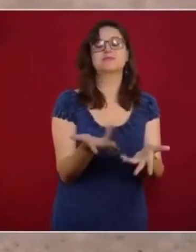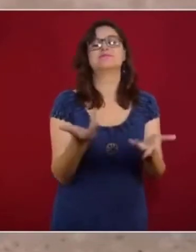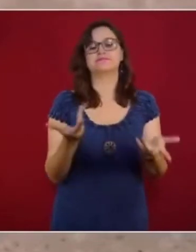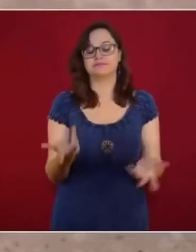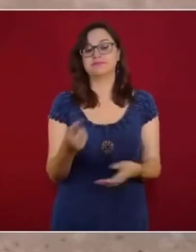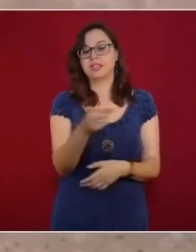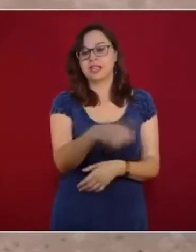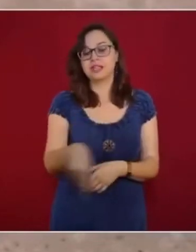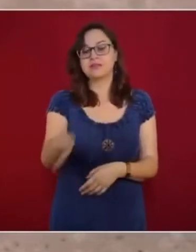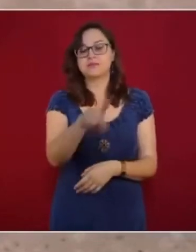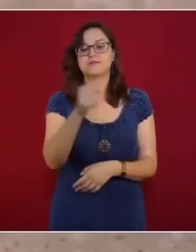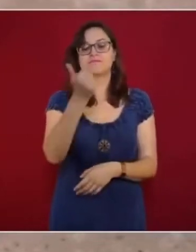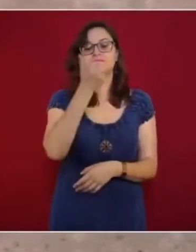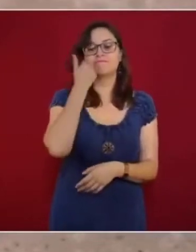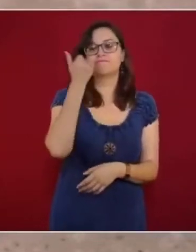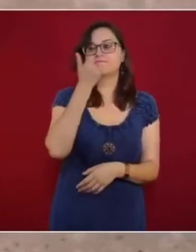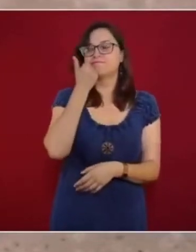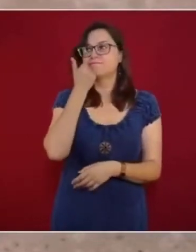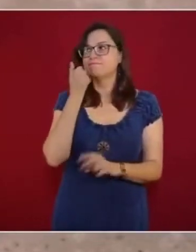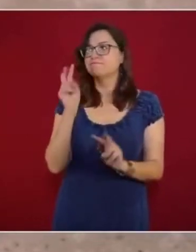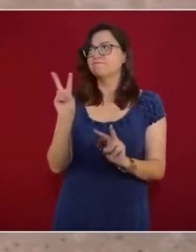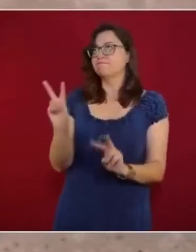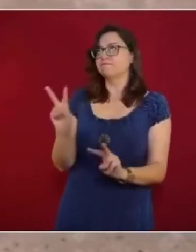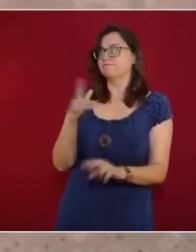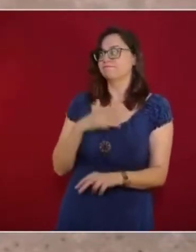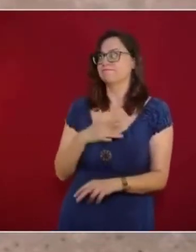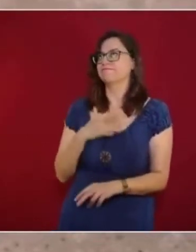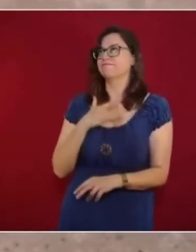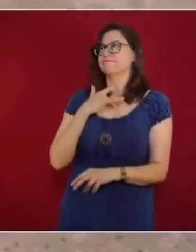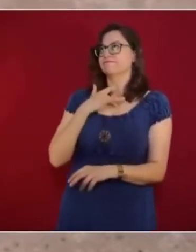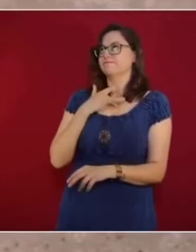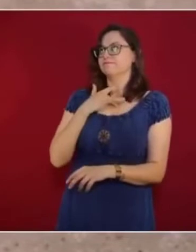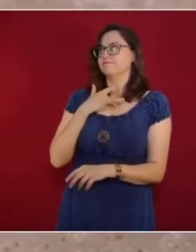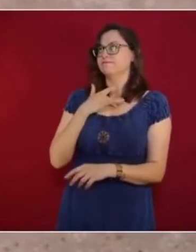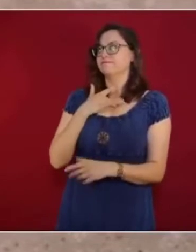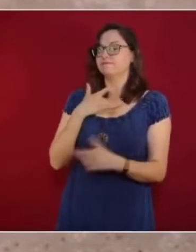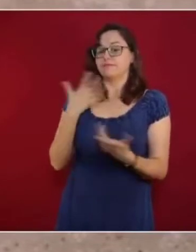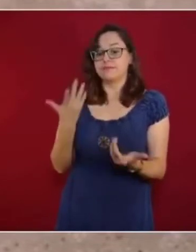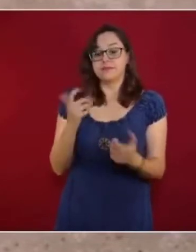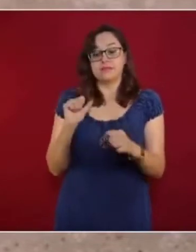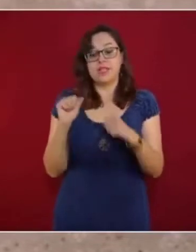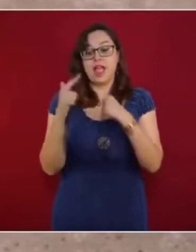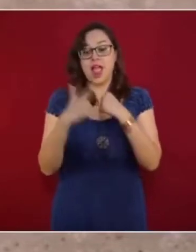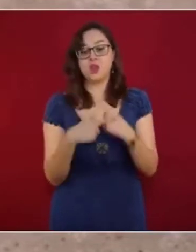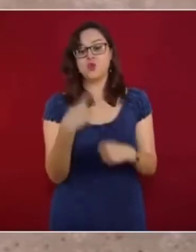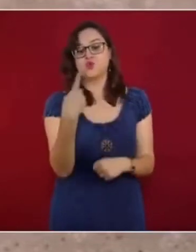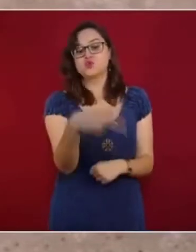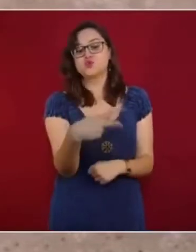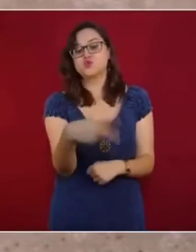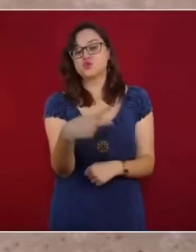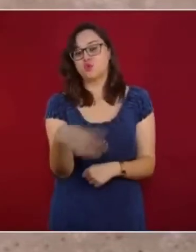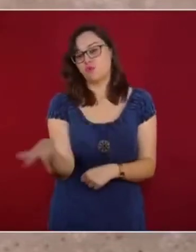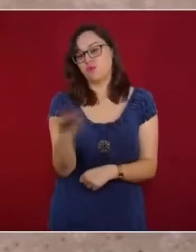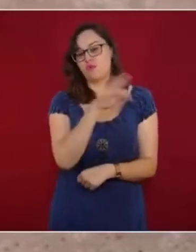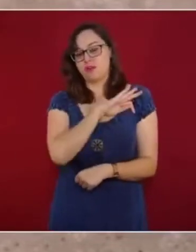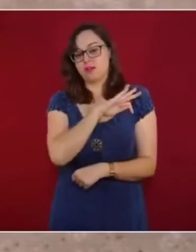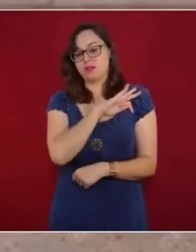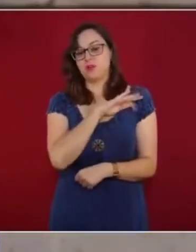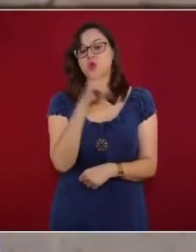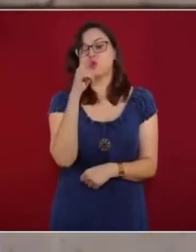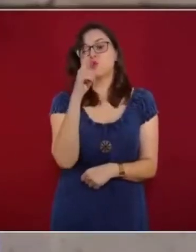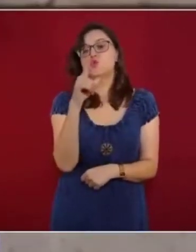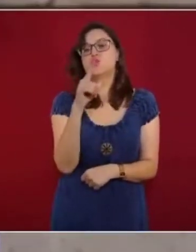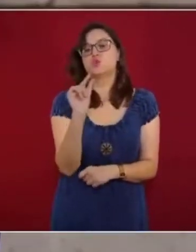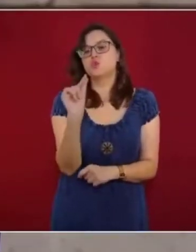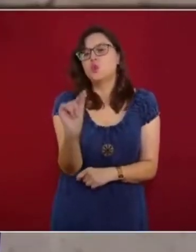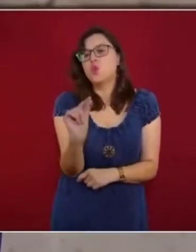les damos a nuestros alumnos otro amanecer. Somos una lucecita en su camino, un destello de